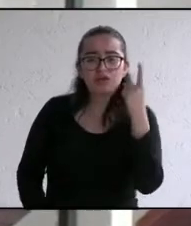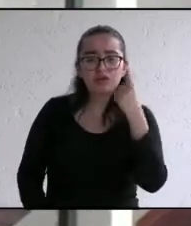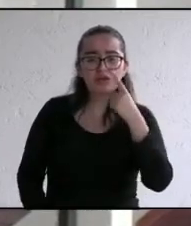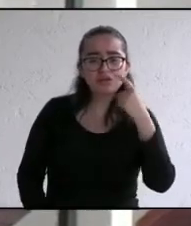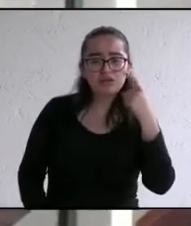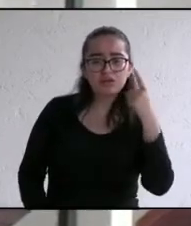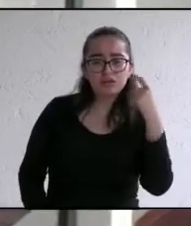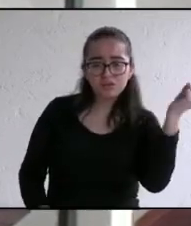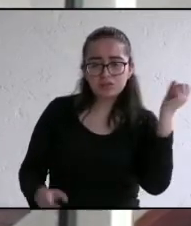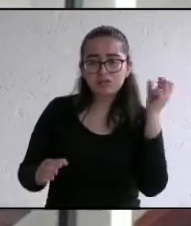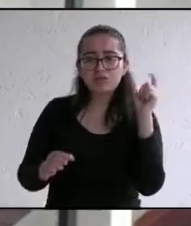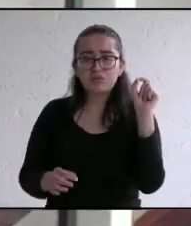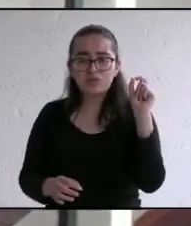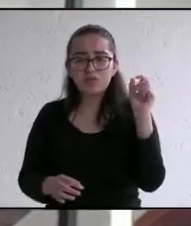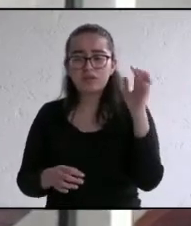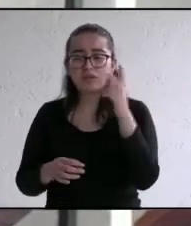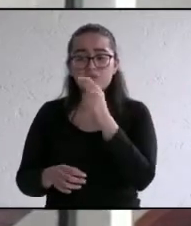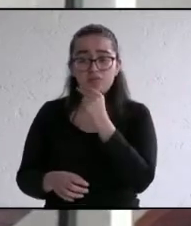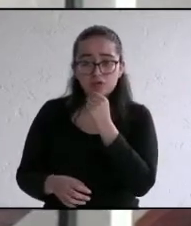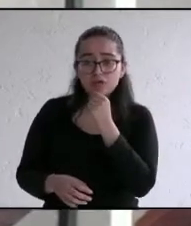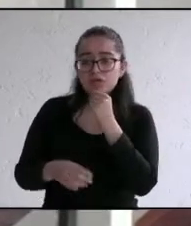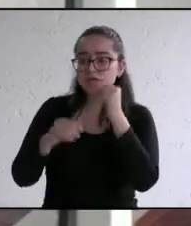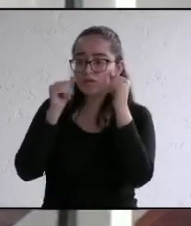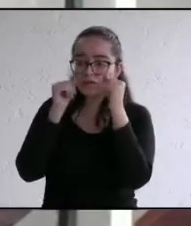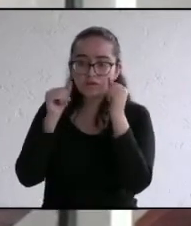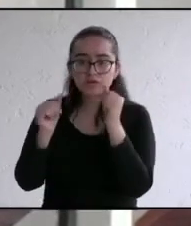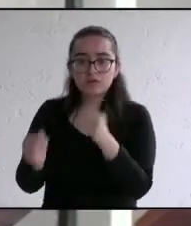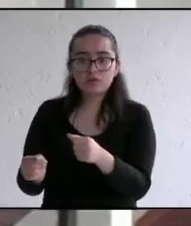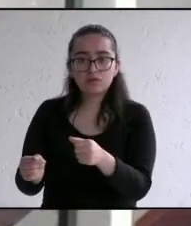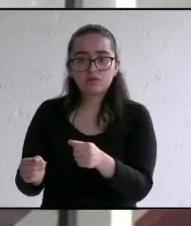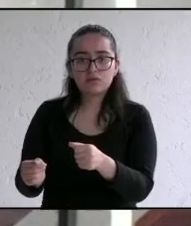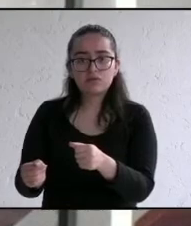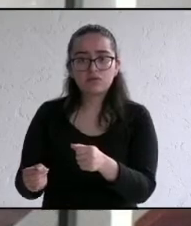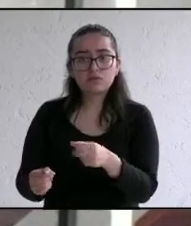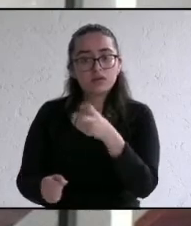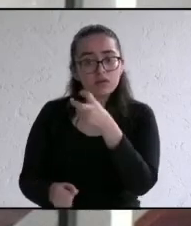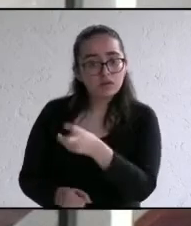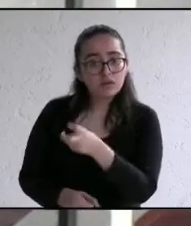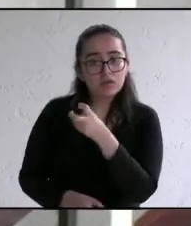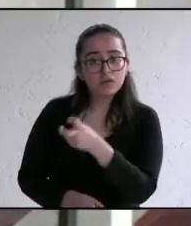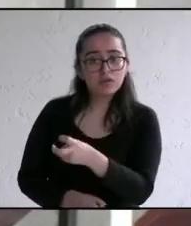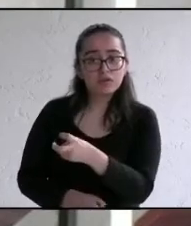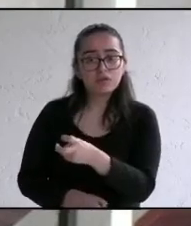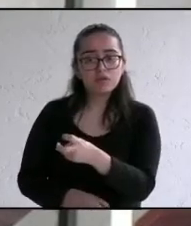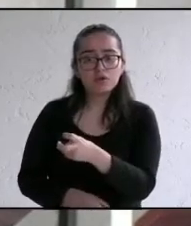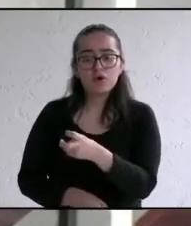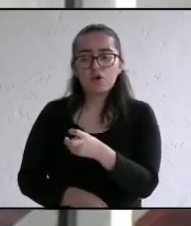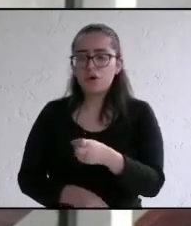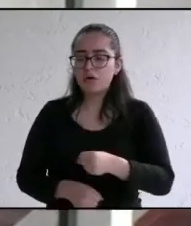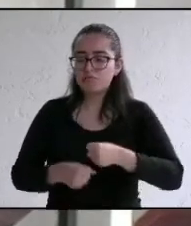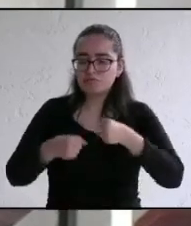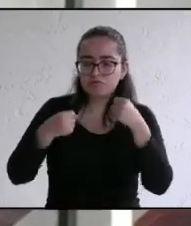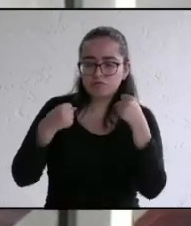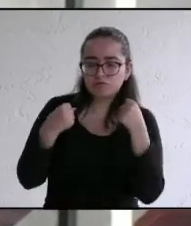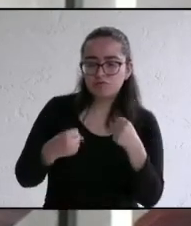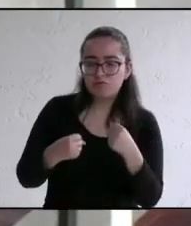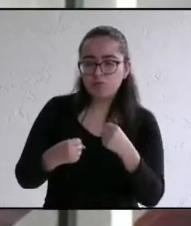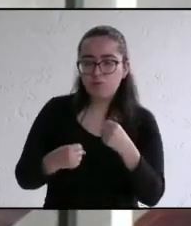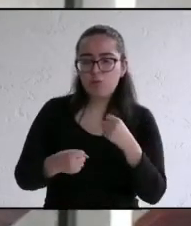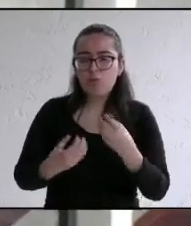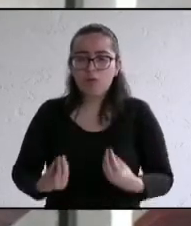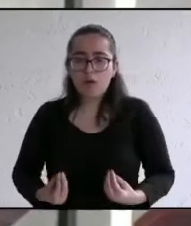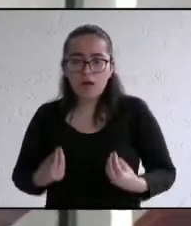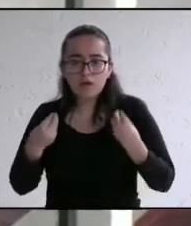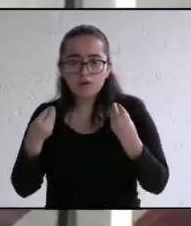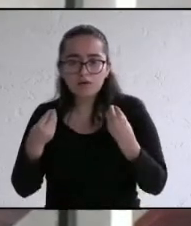efectivos y certificados esto es para que se les otorgue también un seguro de vida le echen más ganas además